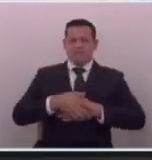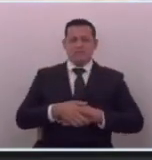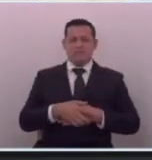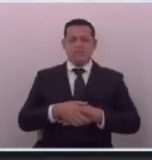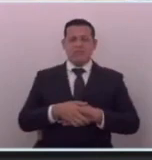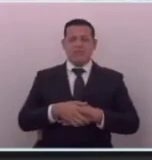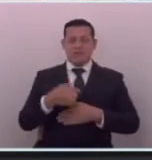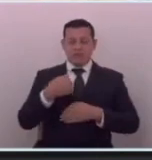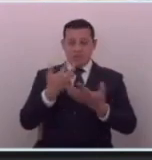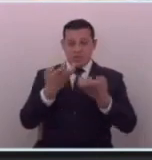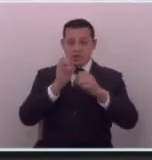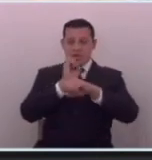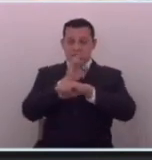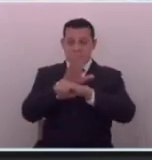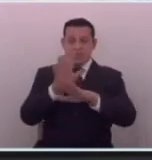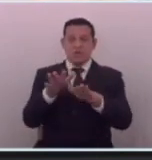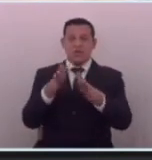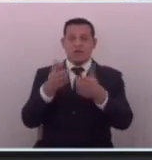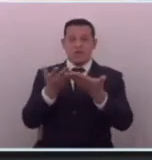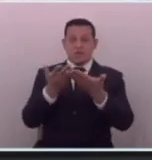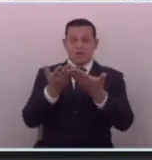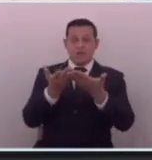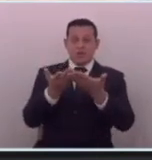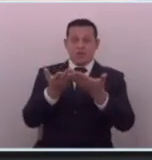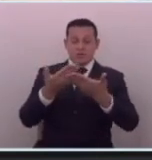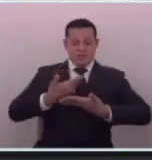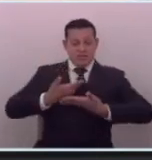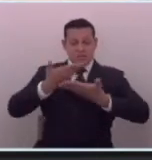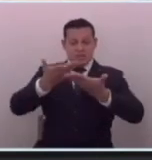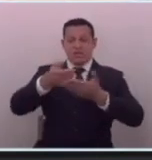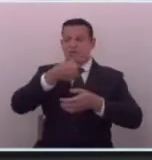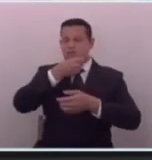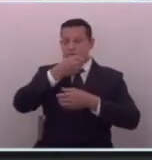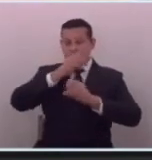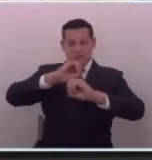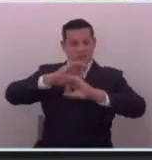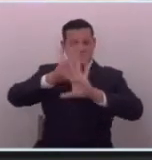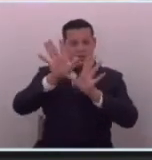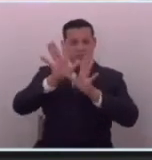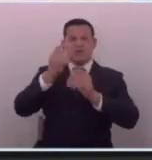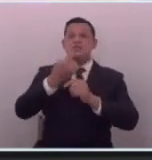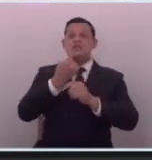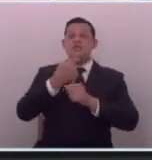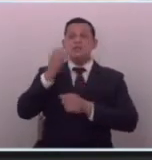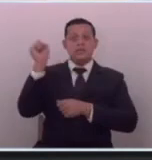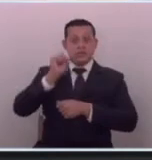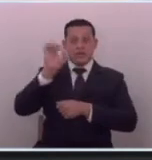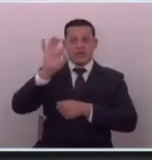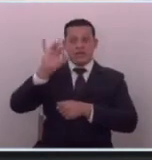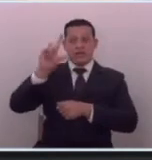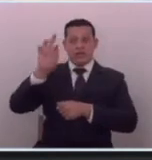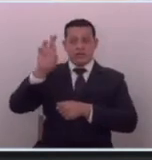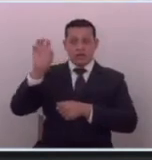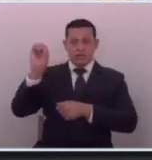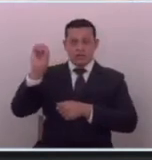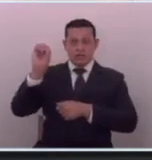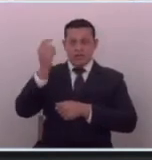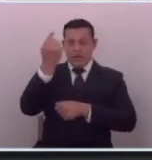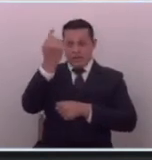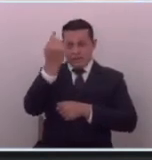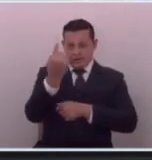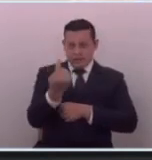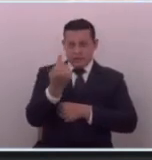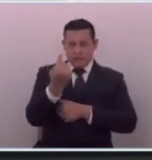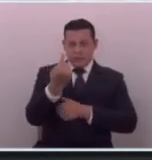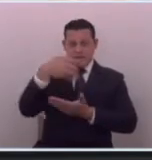y quiero decirles que y se los voy a dar con datos quién si es el filtro el filtro es la gente